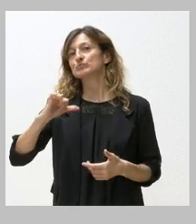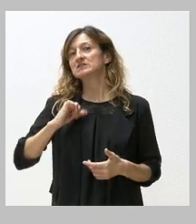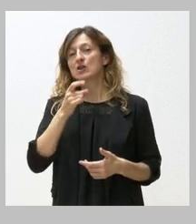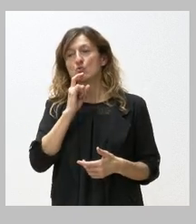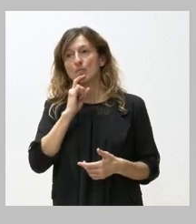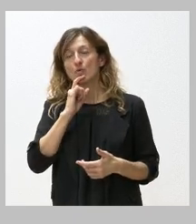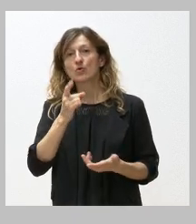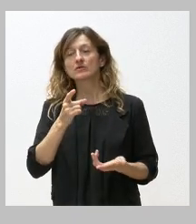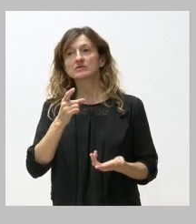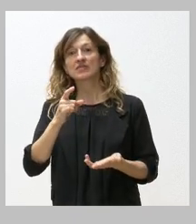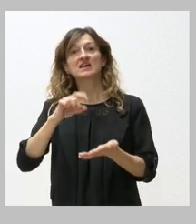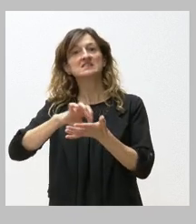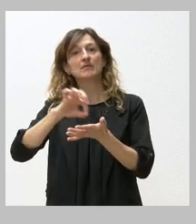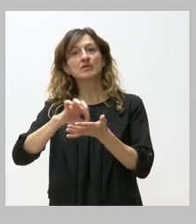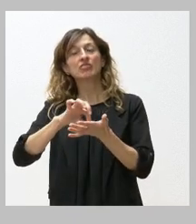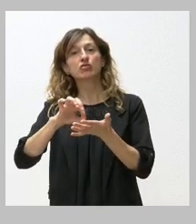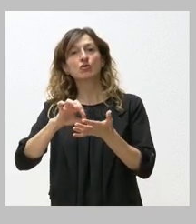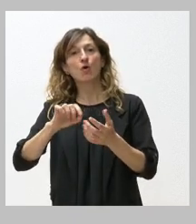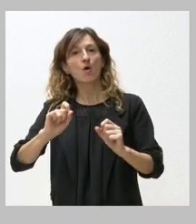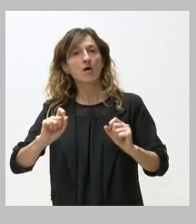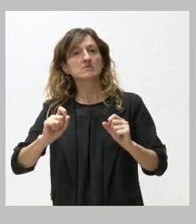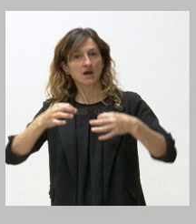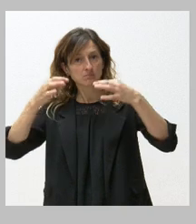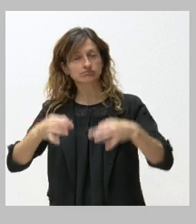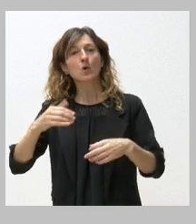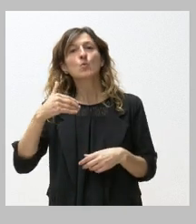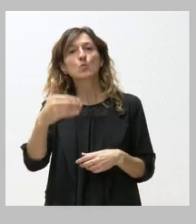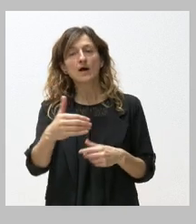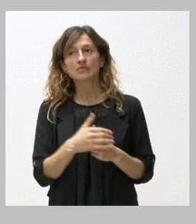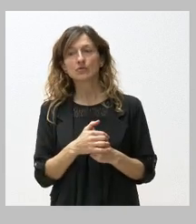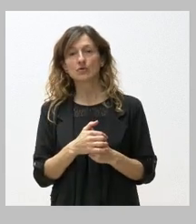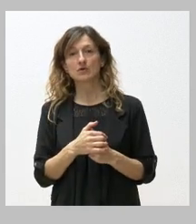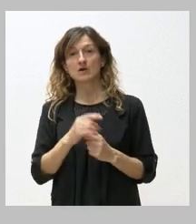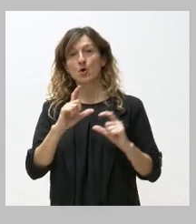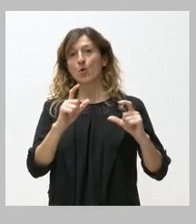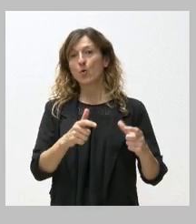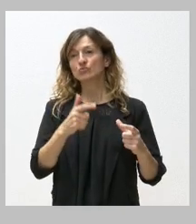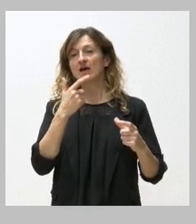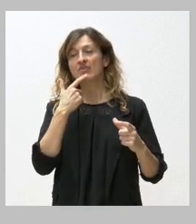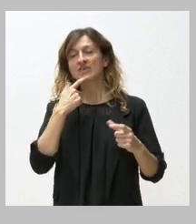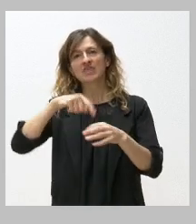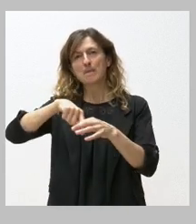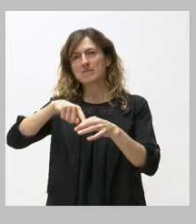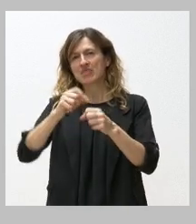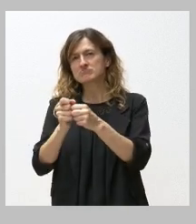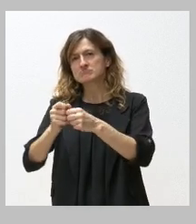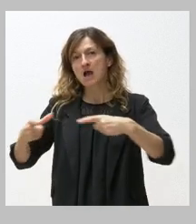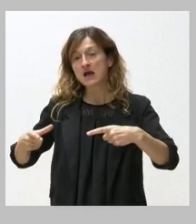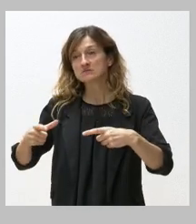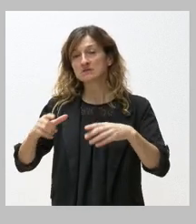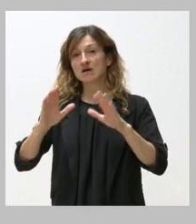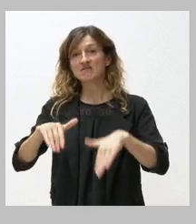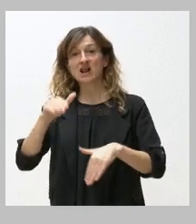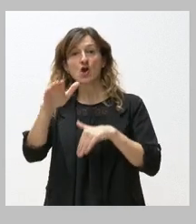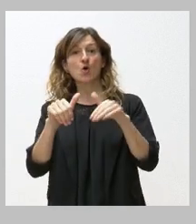va a estar el servicio restablecido porque incluso se llegaron a anunciar que por parte de la Junta que se iban a dar más plazas que nunca y solo se ha convocado